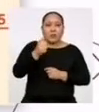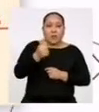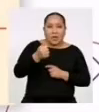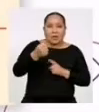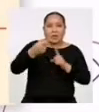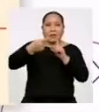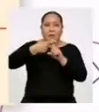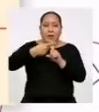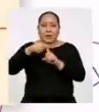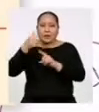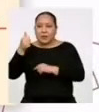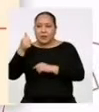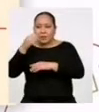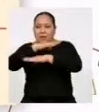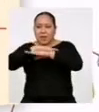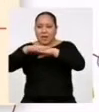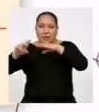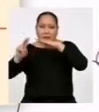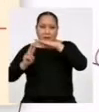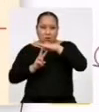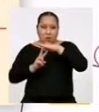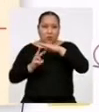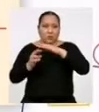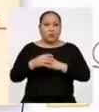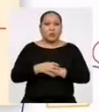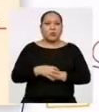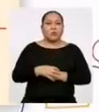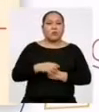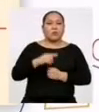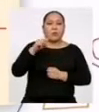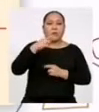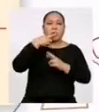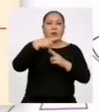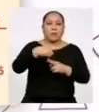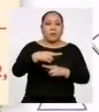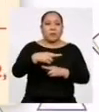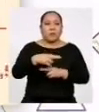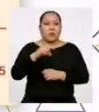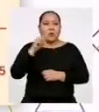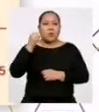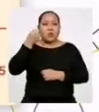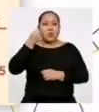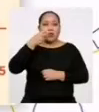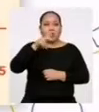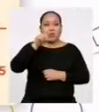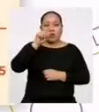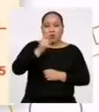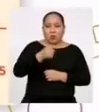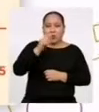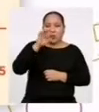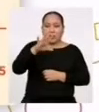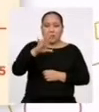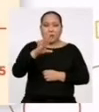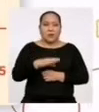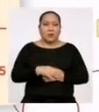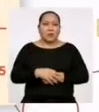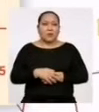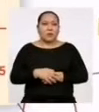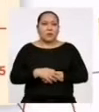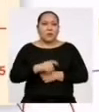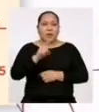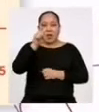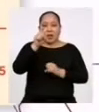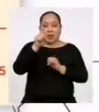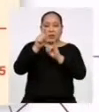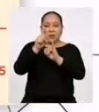más 15 y dividirlo entre dos, lo que nos da como resultado 12,5. X sub 1